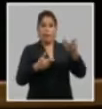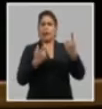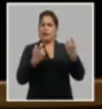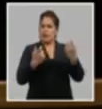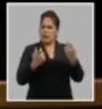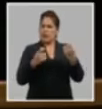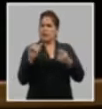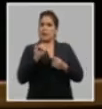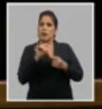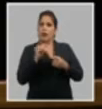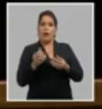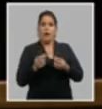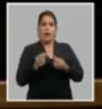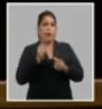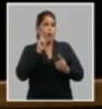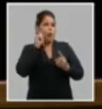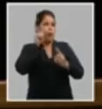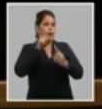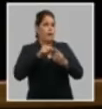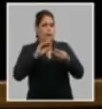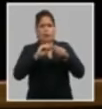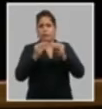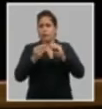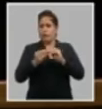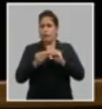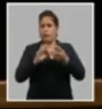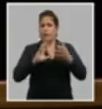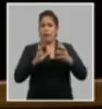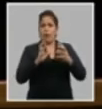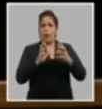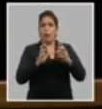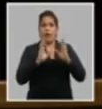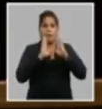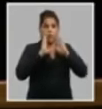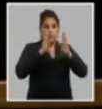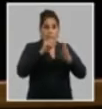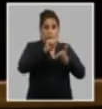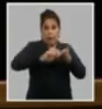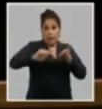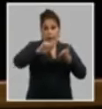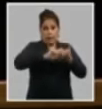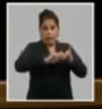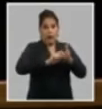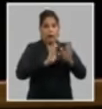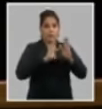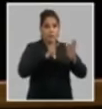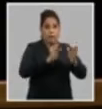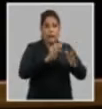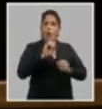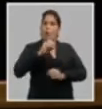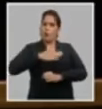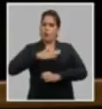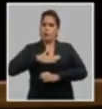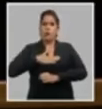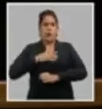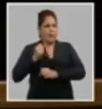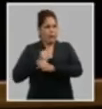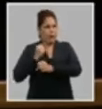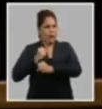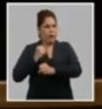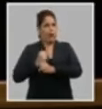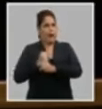de propiciar una adecuada combinación del carácter centralizado de la planificación con la autonomía y